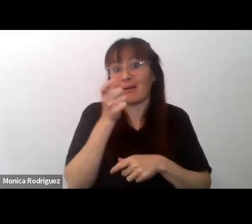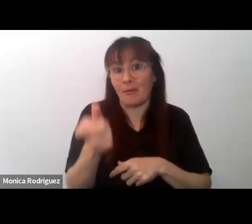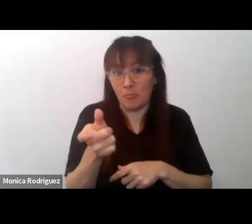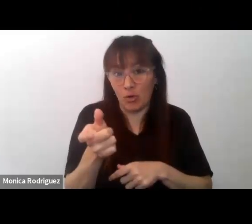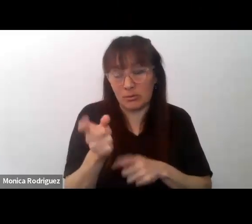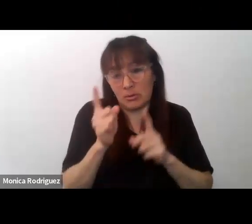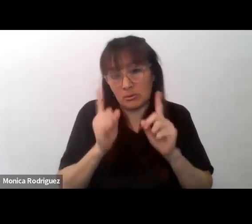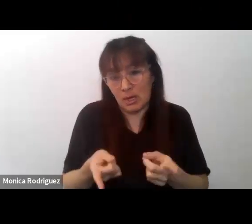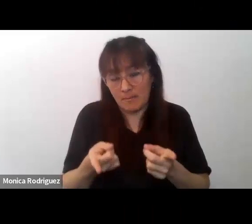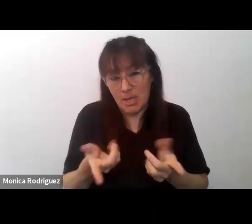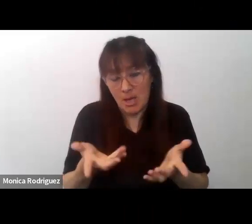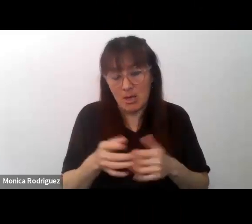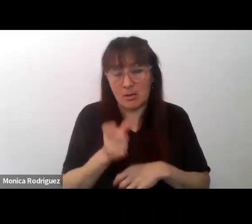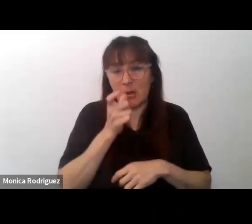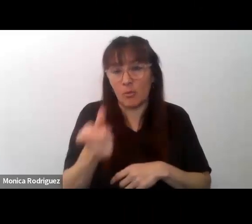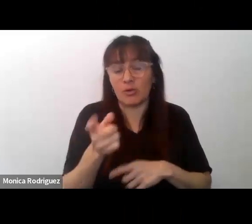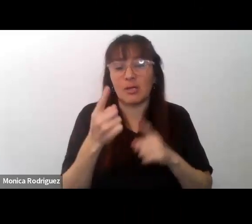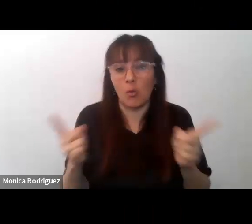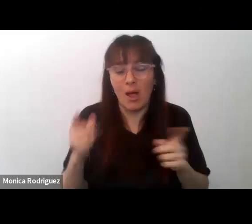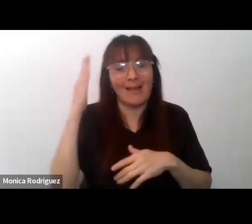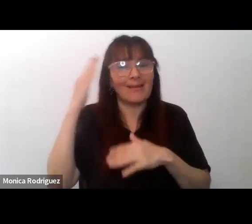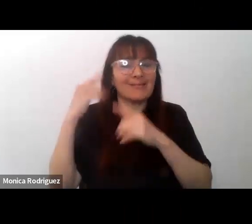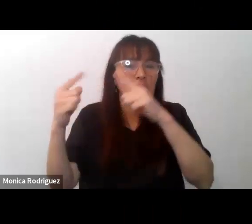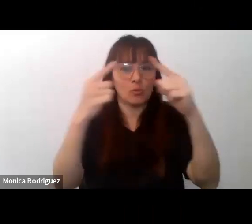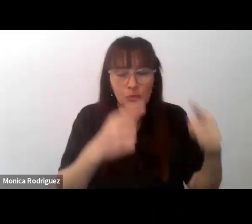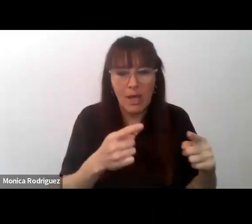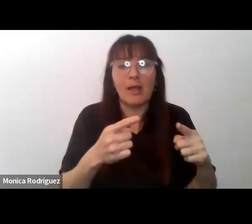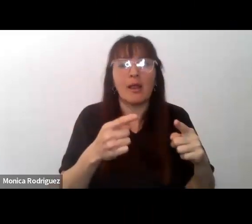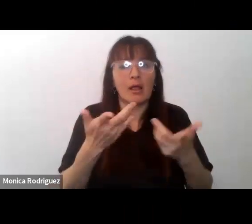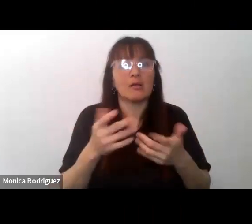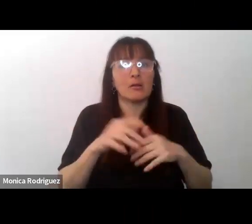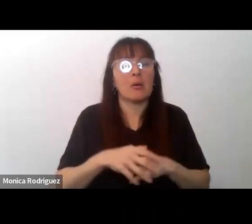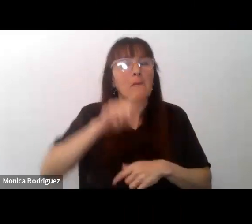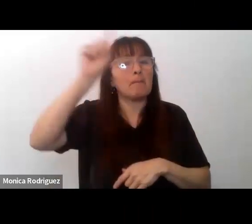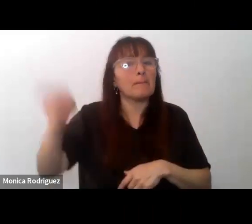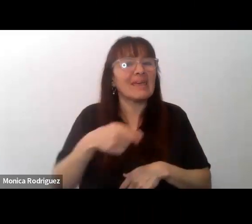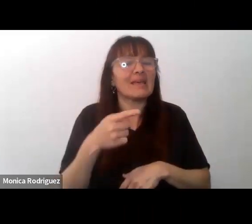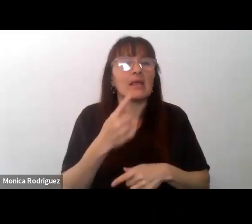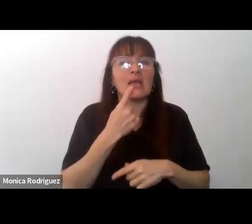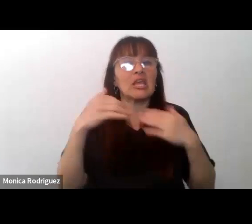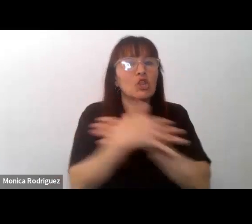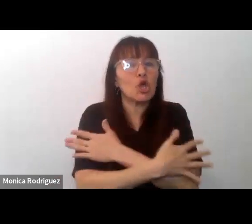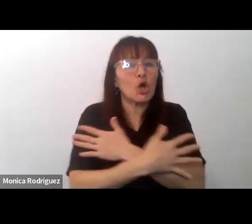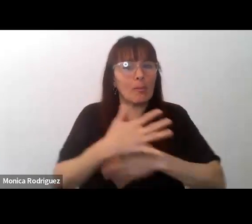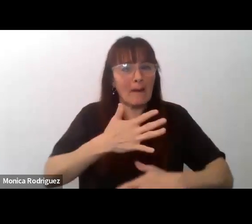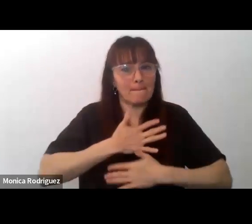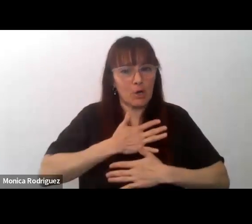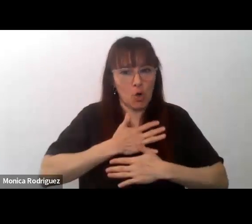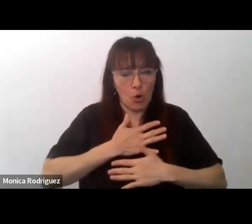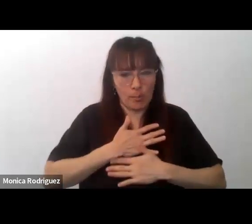era lo intercultural sale de la lengua propia y hay una